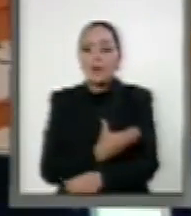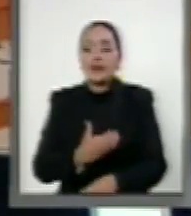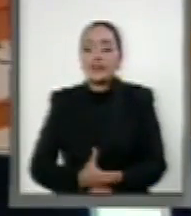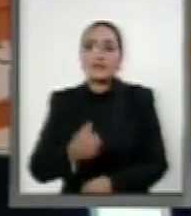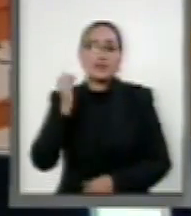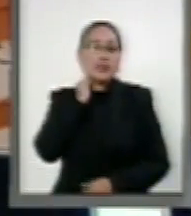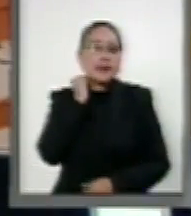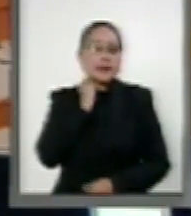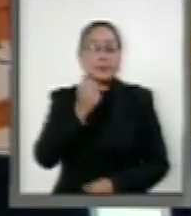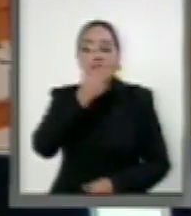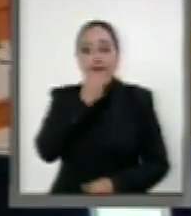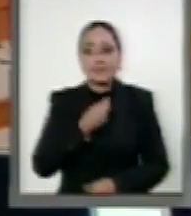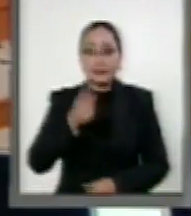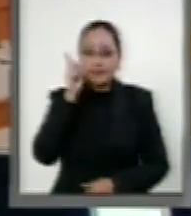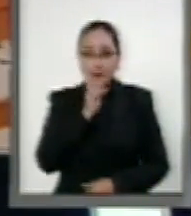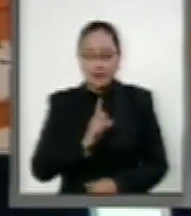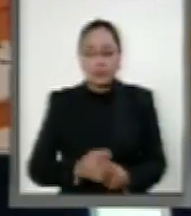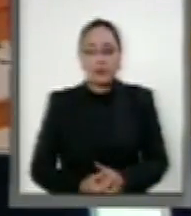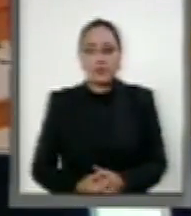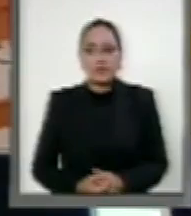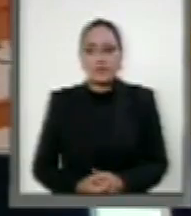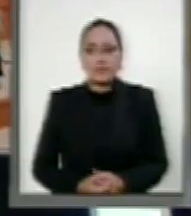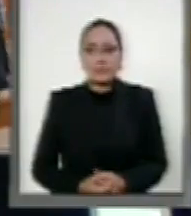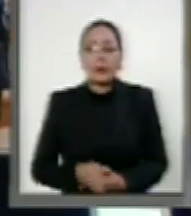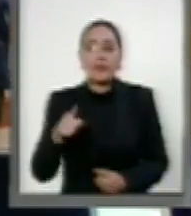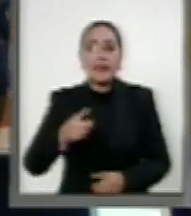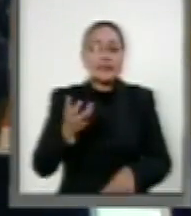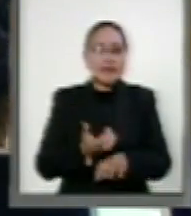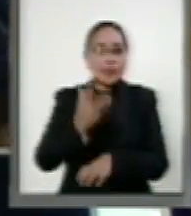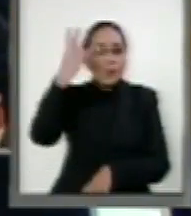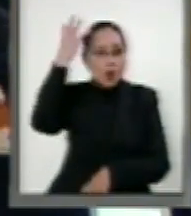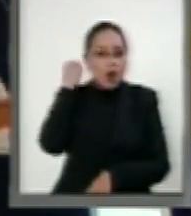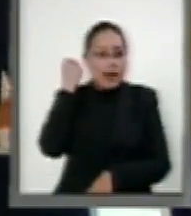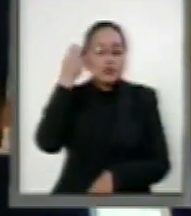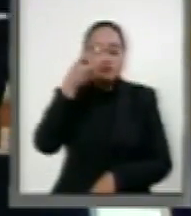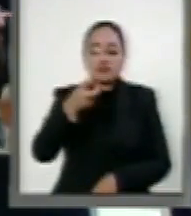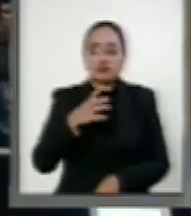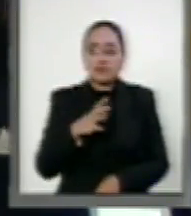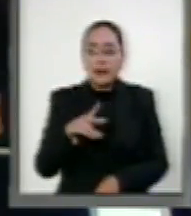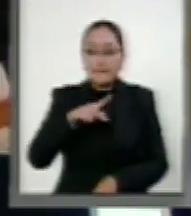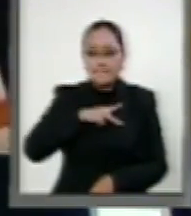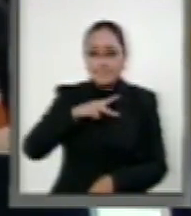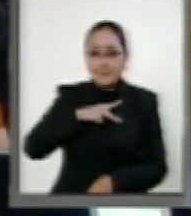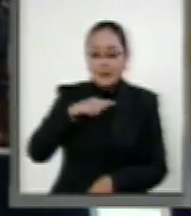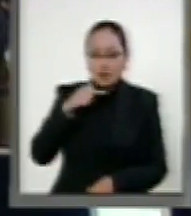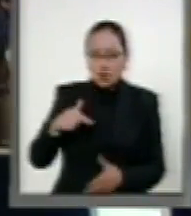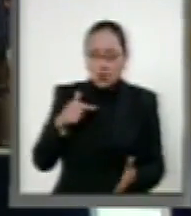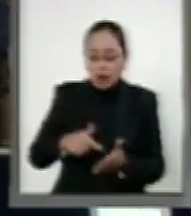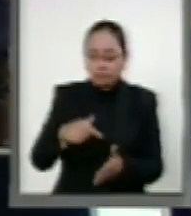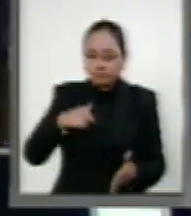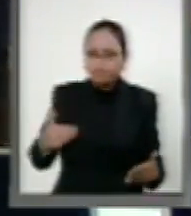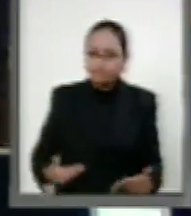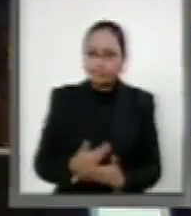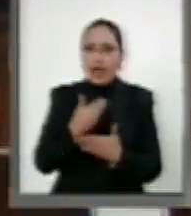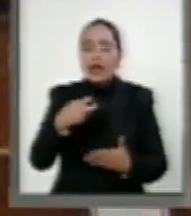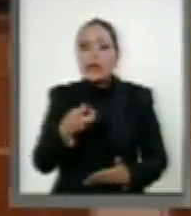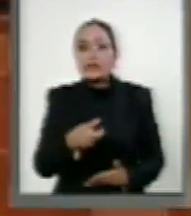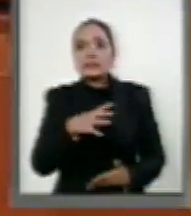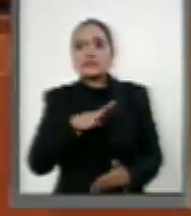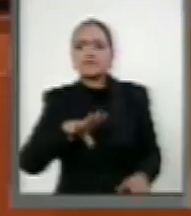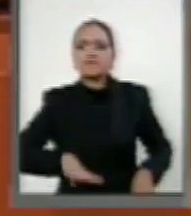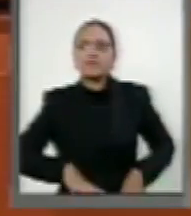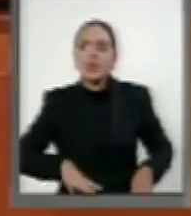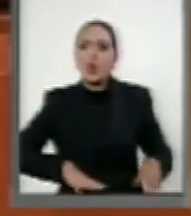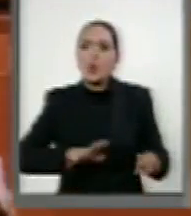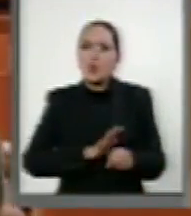senadoras, compañeros senadores. En el Estado de Morelos, que es mi entidad federativa, se ha caracterizado